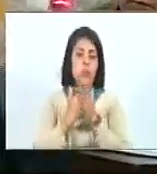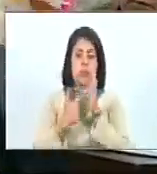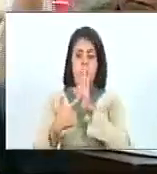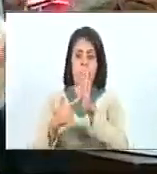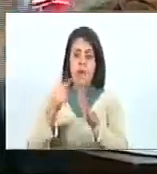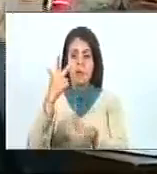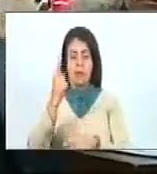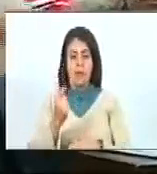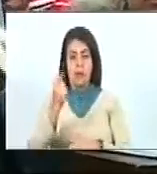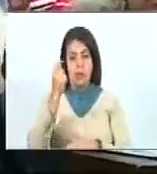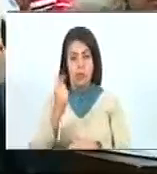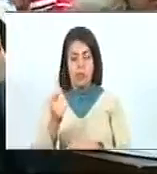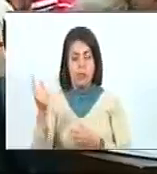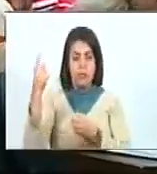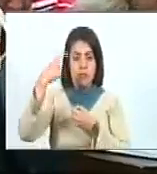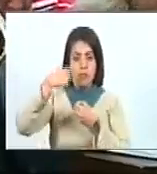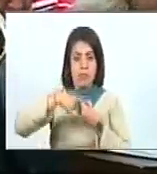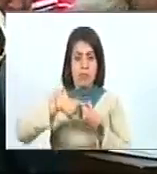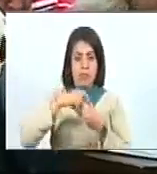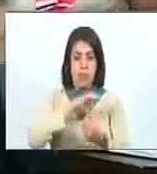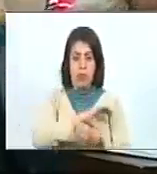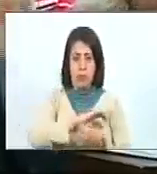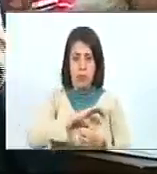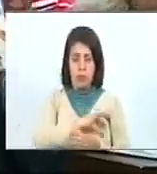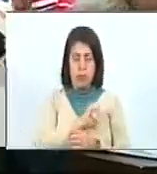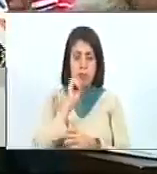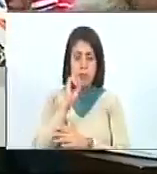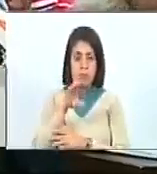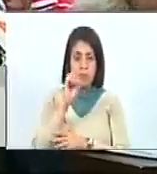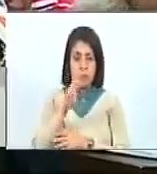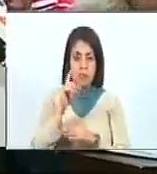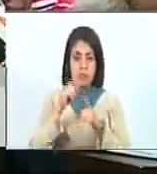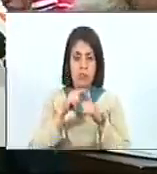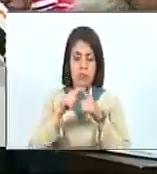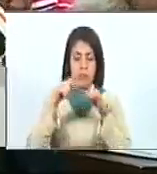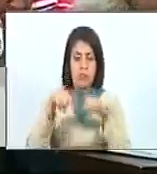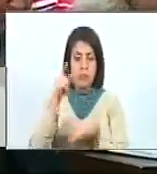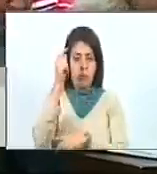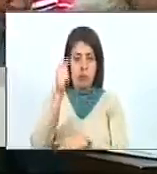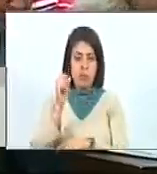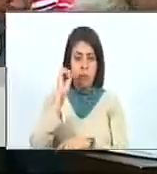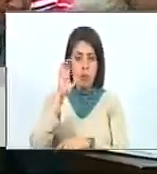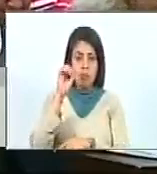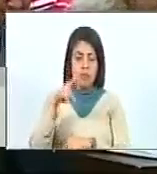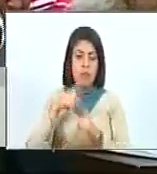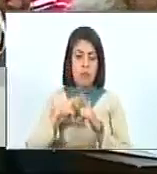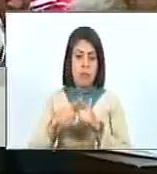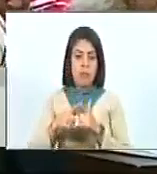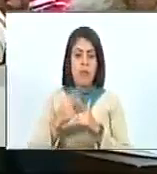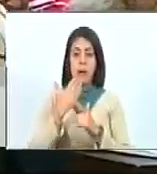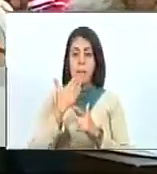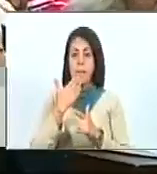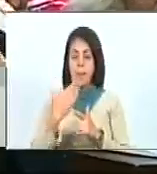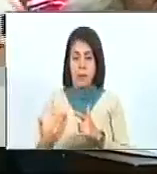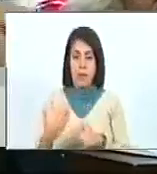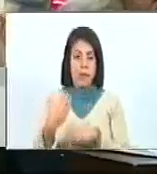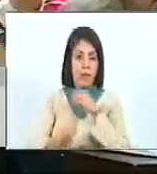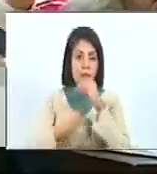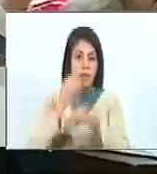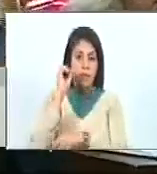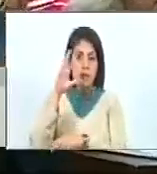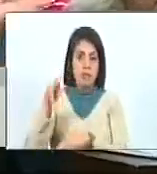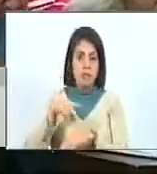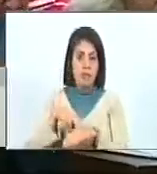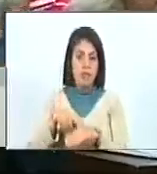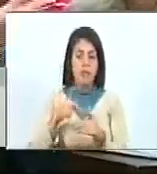tres diputados que son miembros de ese Consejo y que son diputados de esta Asamblea Nacional. Es por eso que solicito a que esta Asamblea